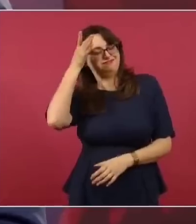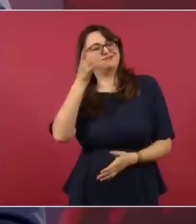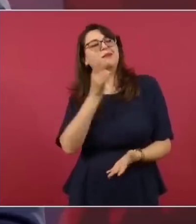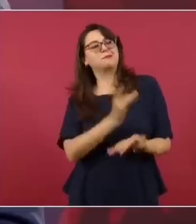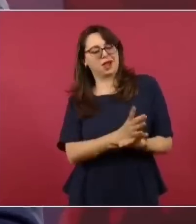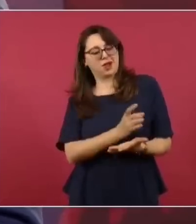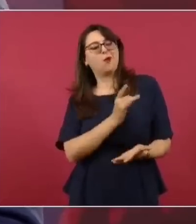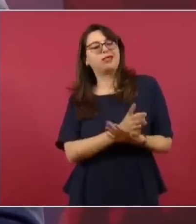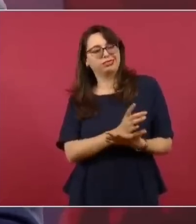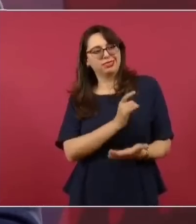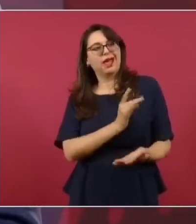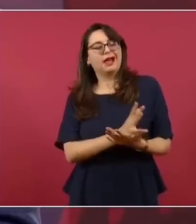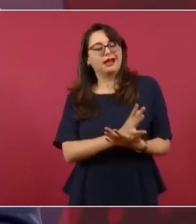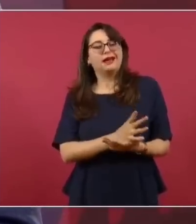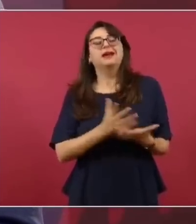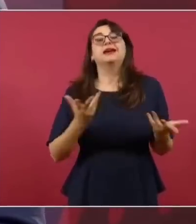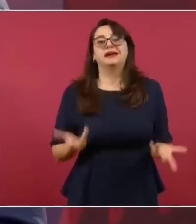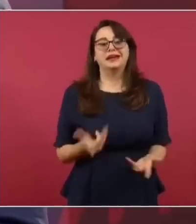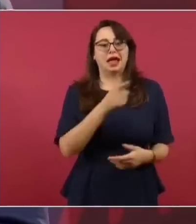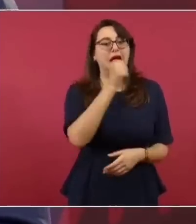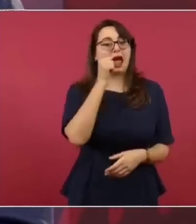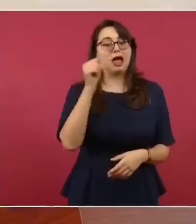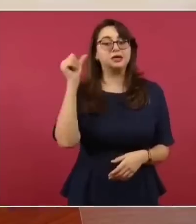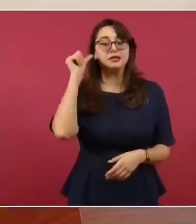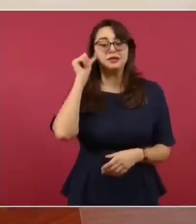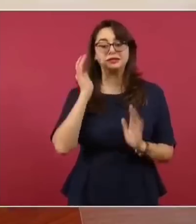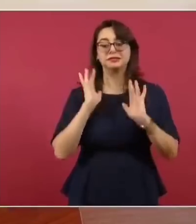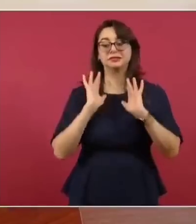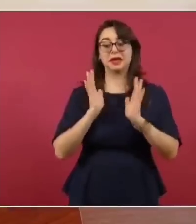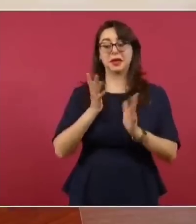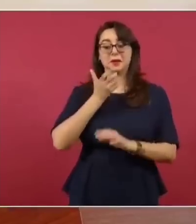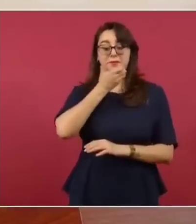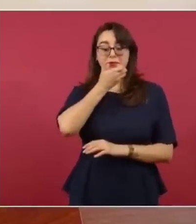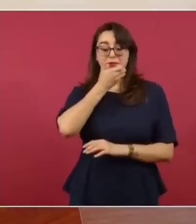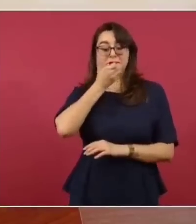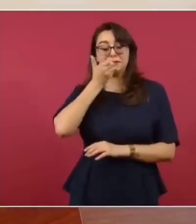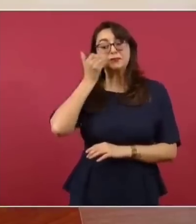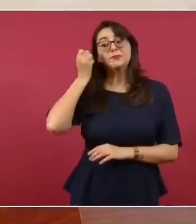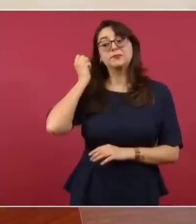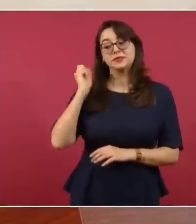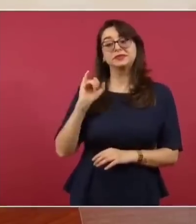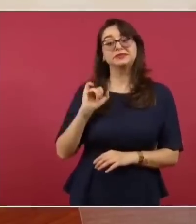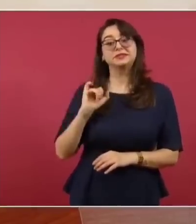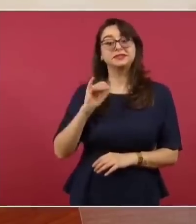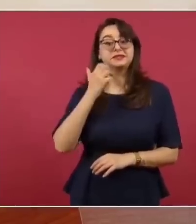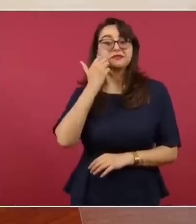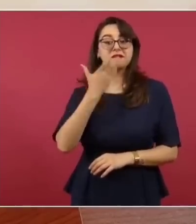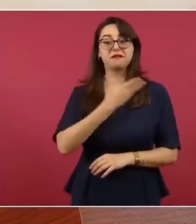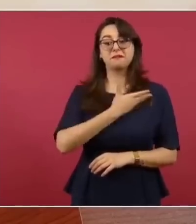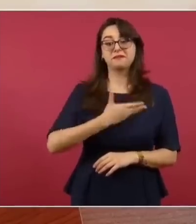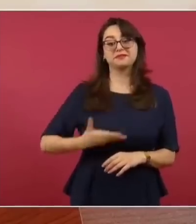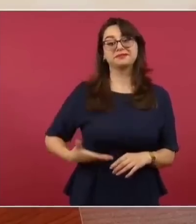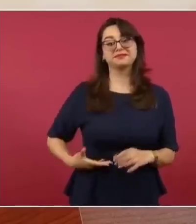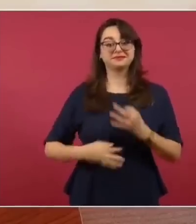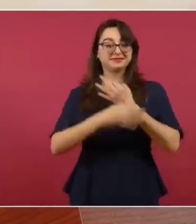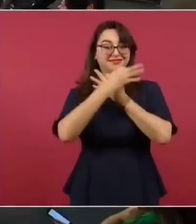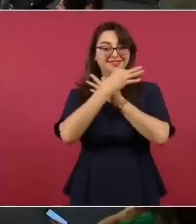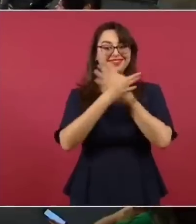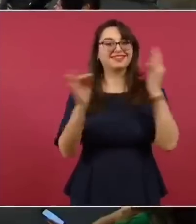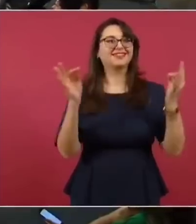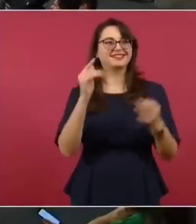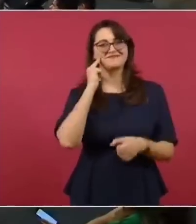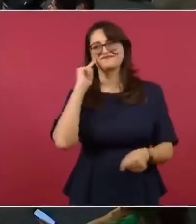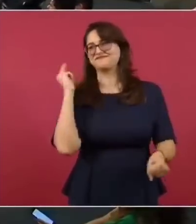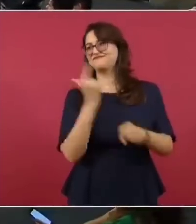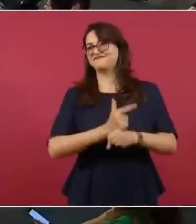Y lo mismo, lo que aplicó ya en Florida, una política antiinmigrante,